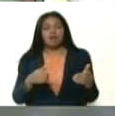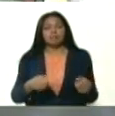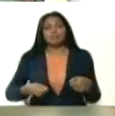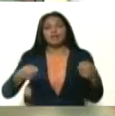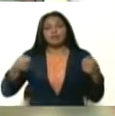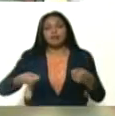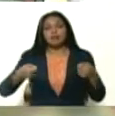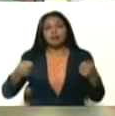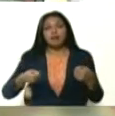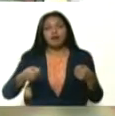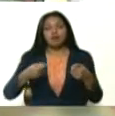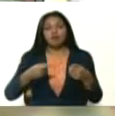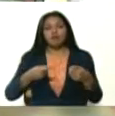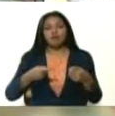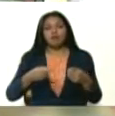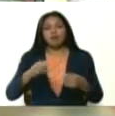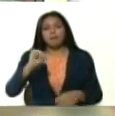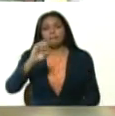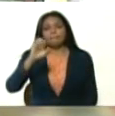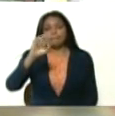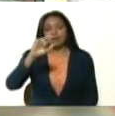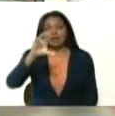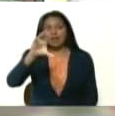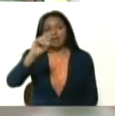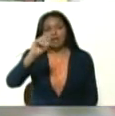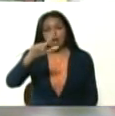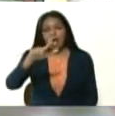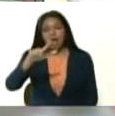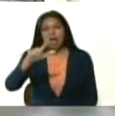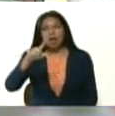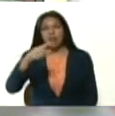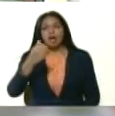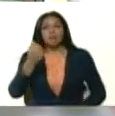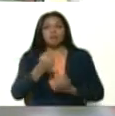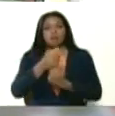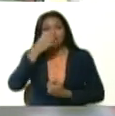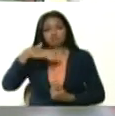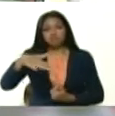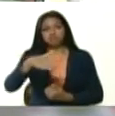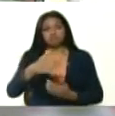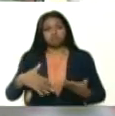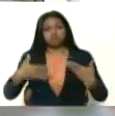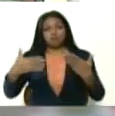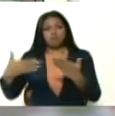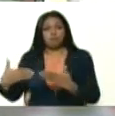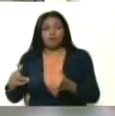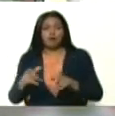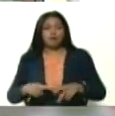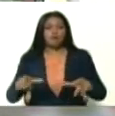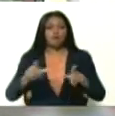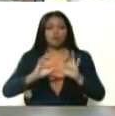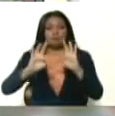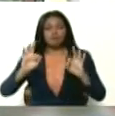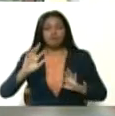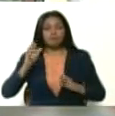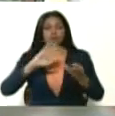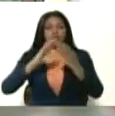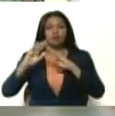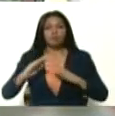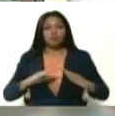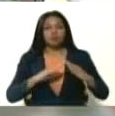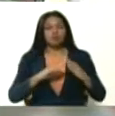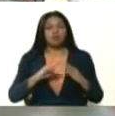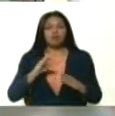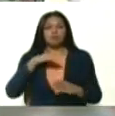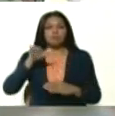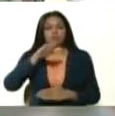y de todos los programas sociales para apoyar a nuestro pueblo en cada urbanismo, en cada comunidad, en cada